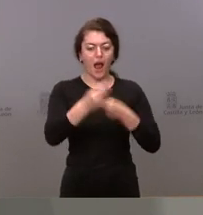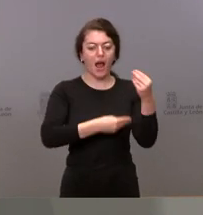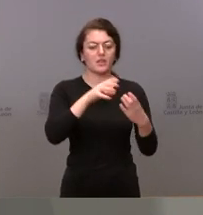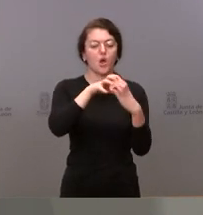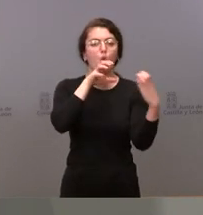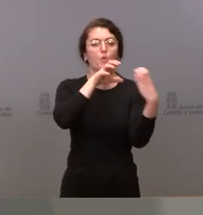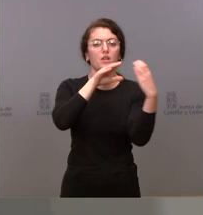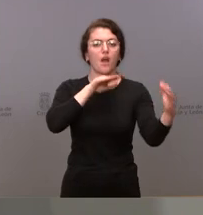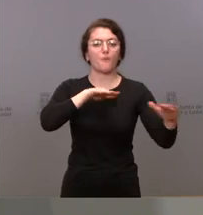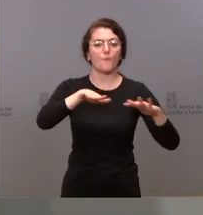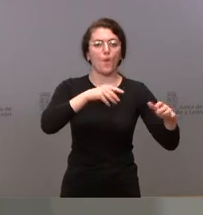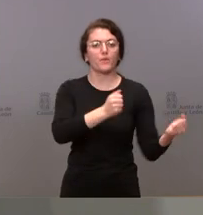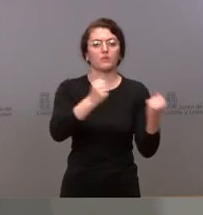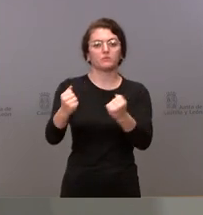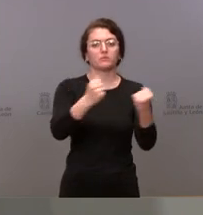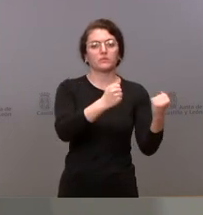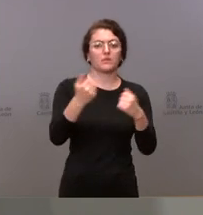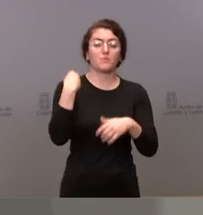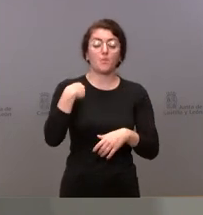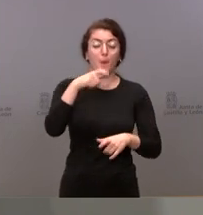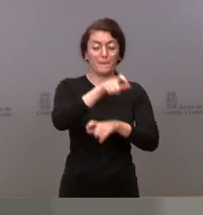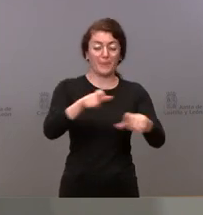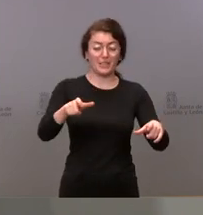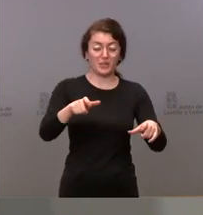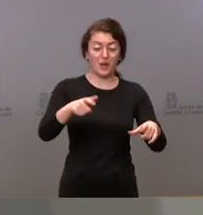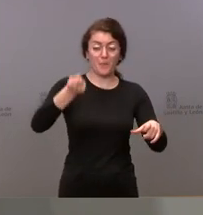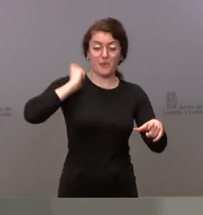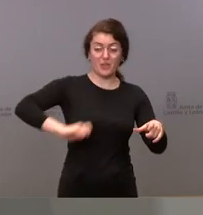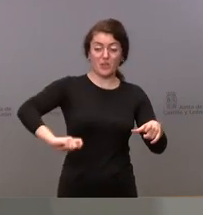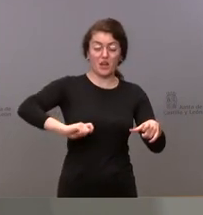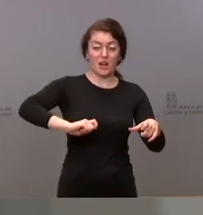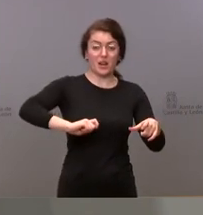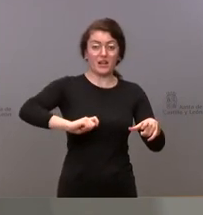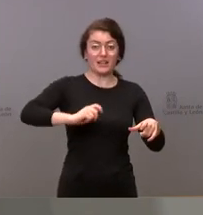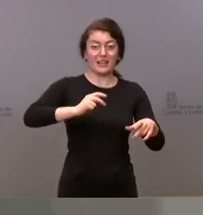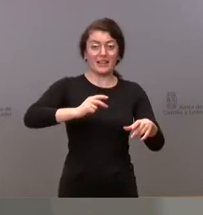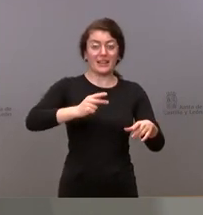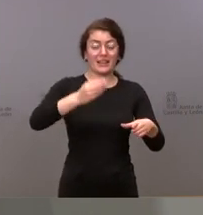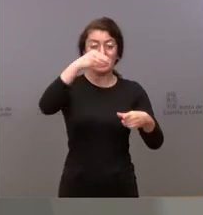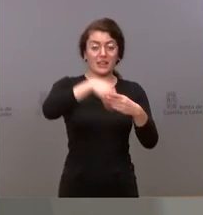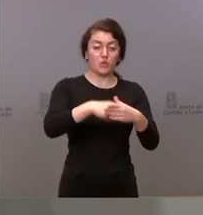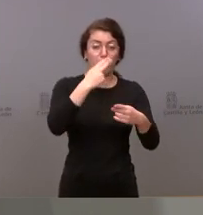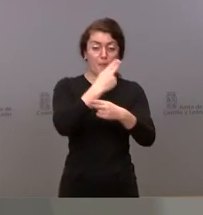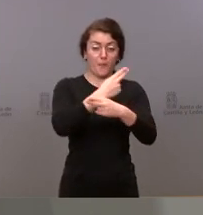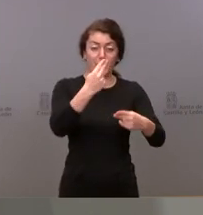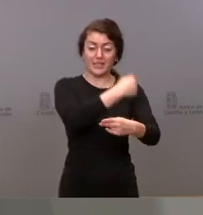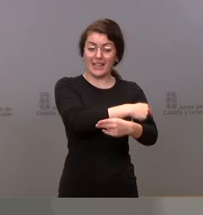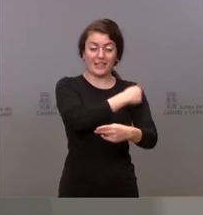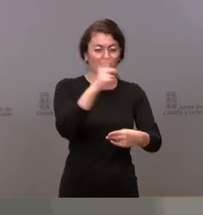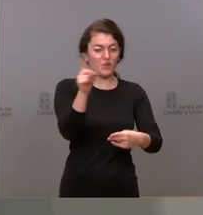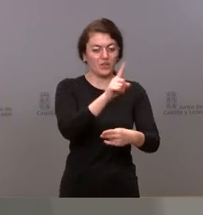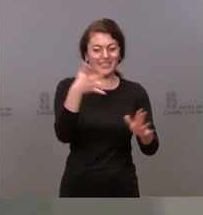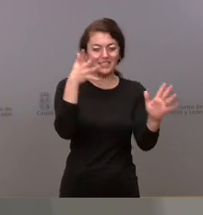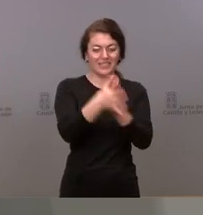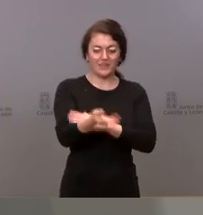con personal que no sea del SACIL lo que vamos a poder es conseguir que el personal del SACIL quede